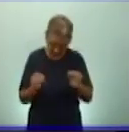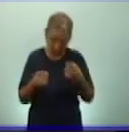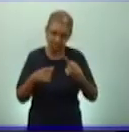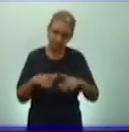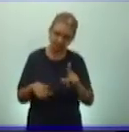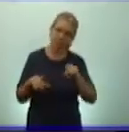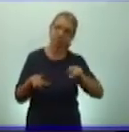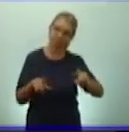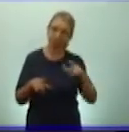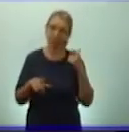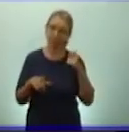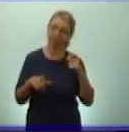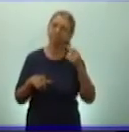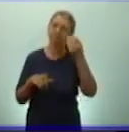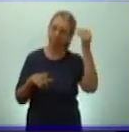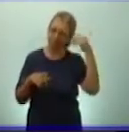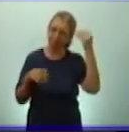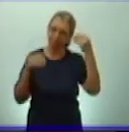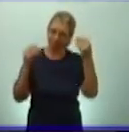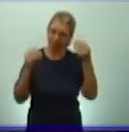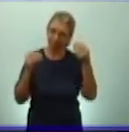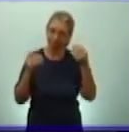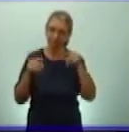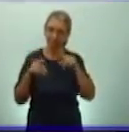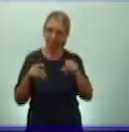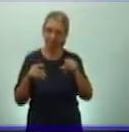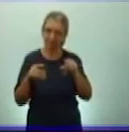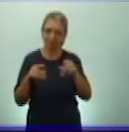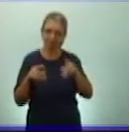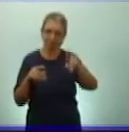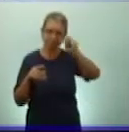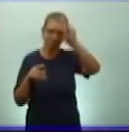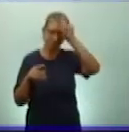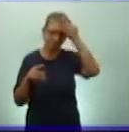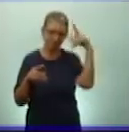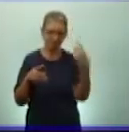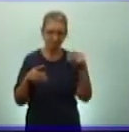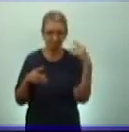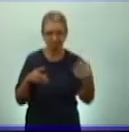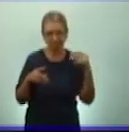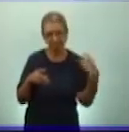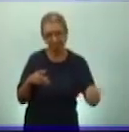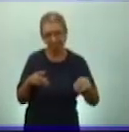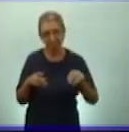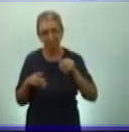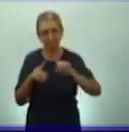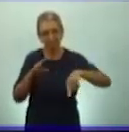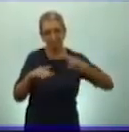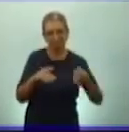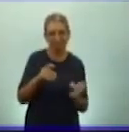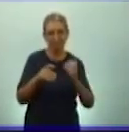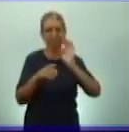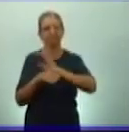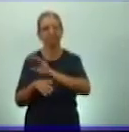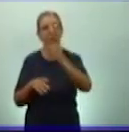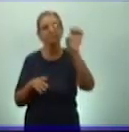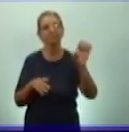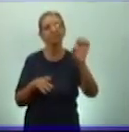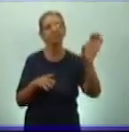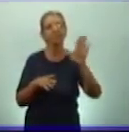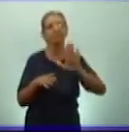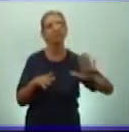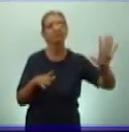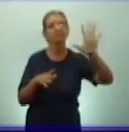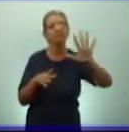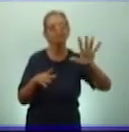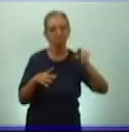del Inca. Este cereal viajó hacia Europa luego del descubrimiento de América. Hoy, el maíz es el